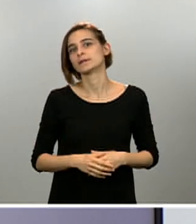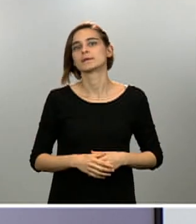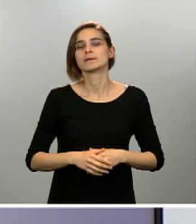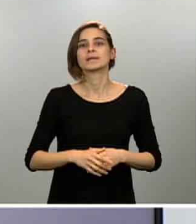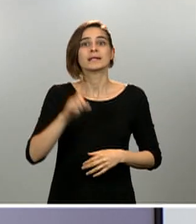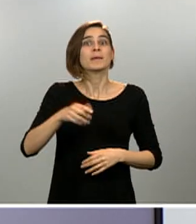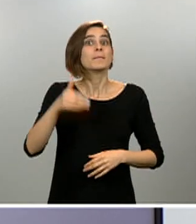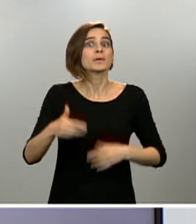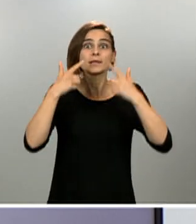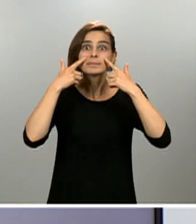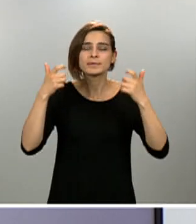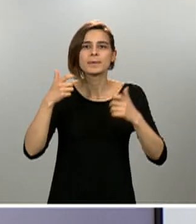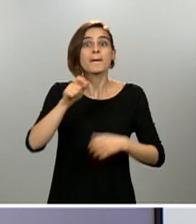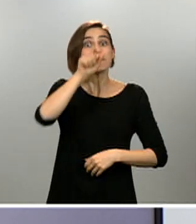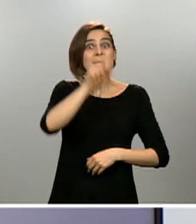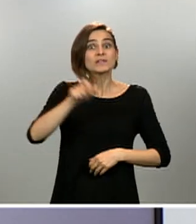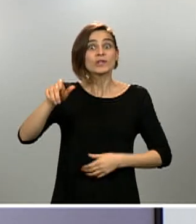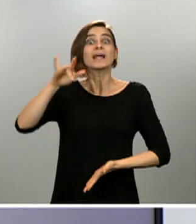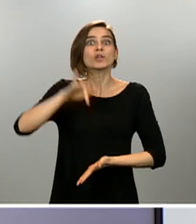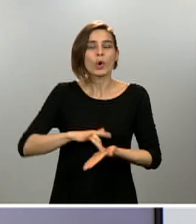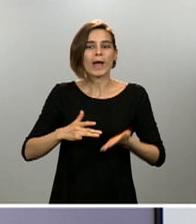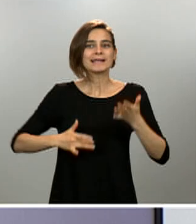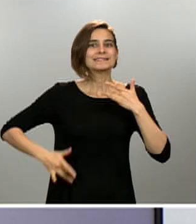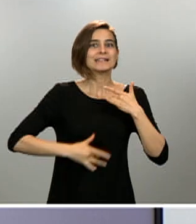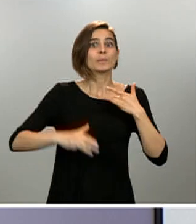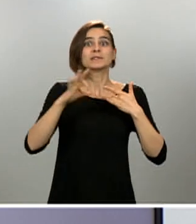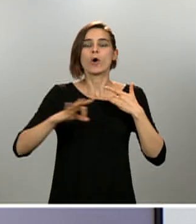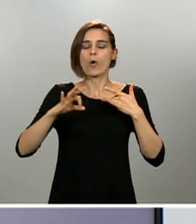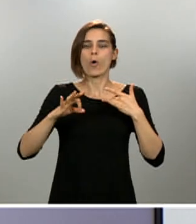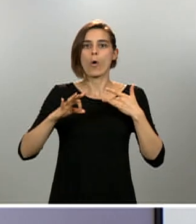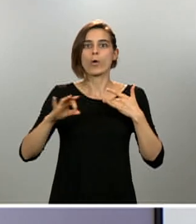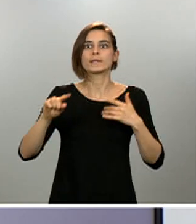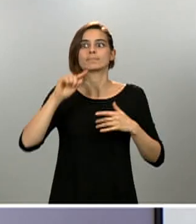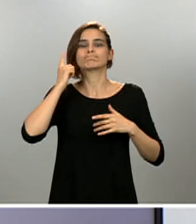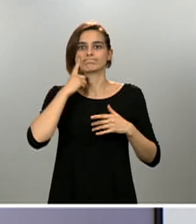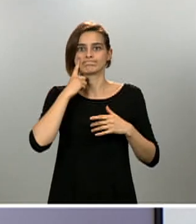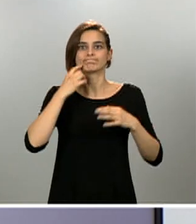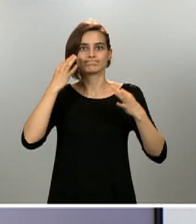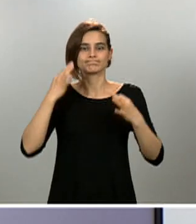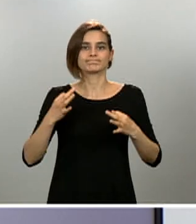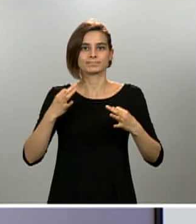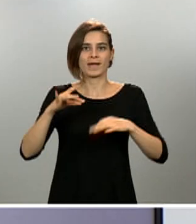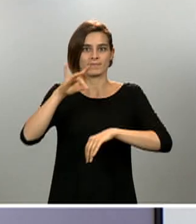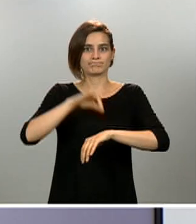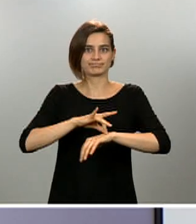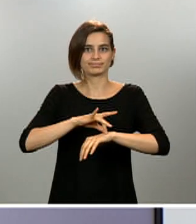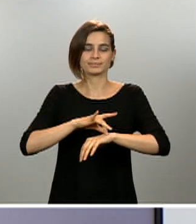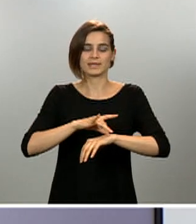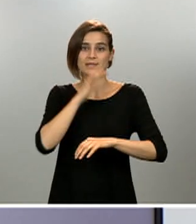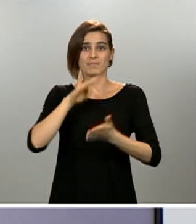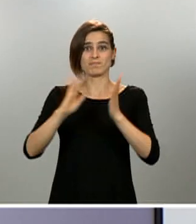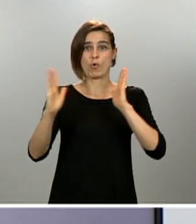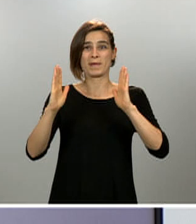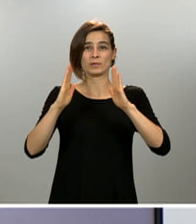síntomas o que estén en un periodo de cuarentena o en aislamiento domiciliario por haber sufrido la enfermedad o por haber sido